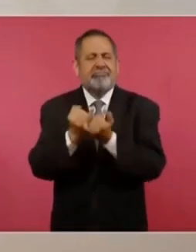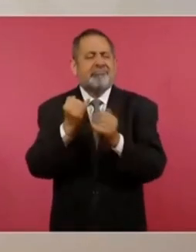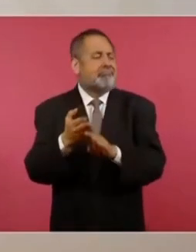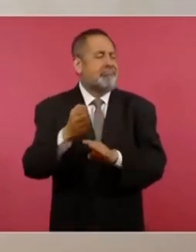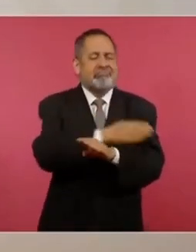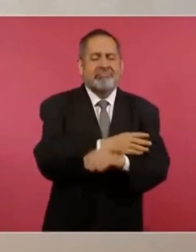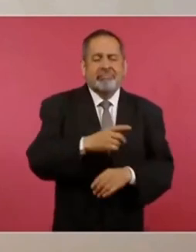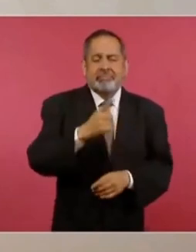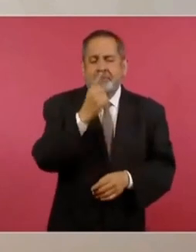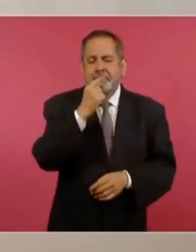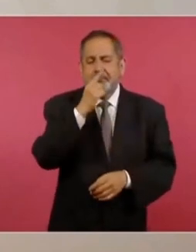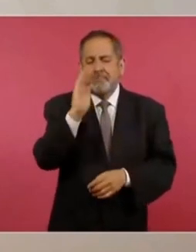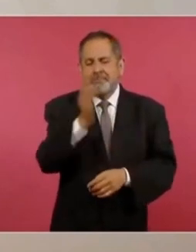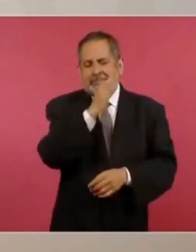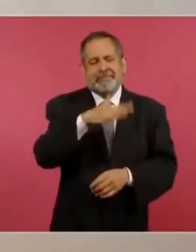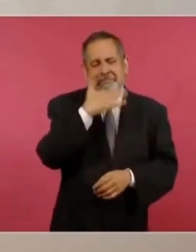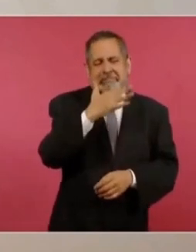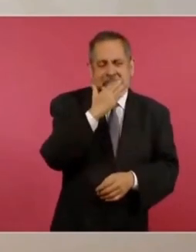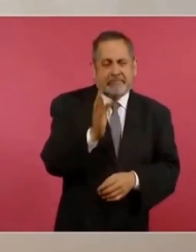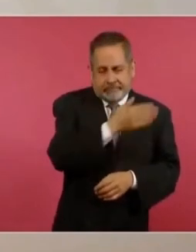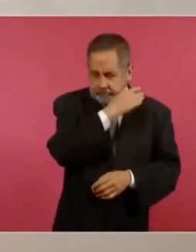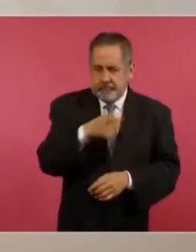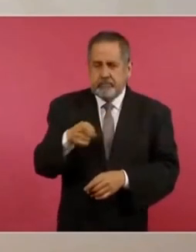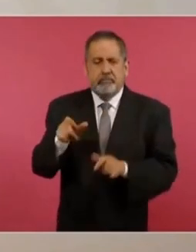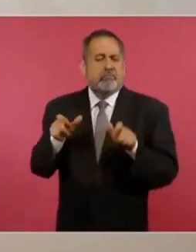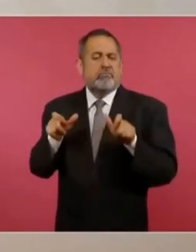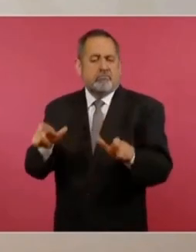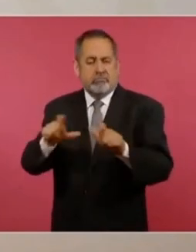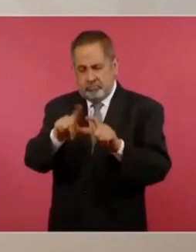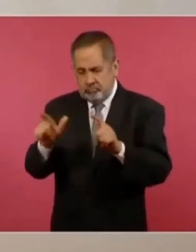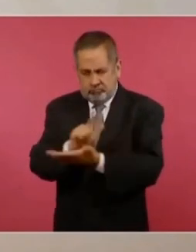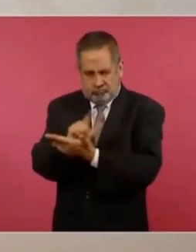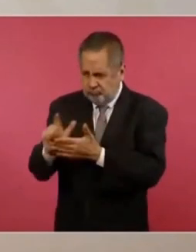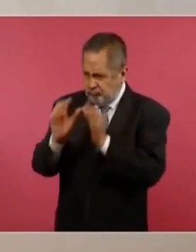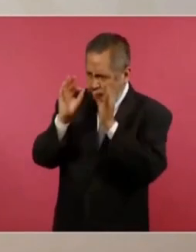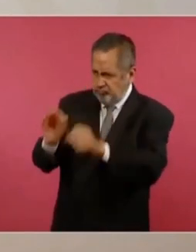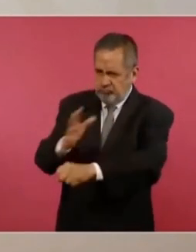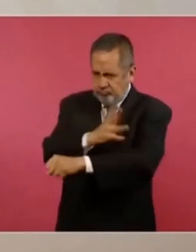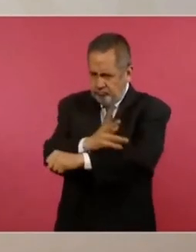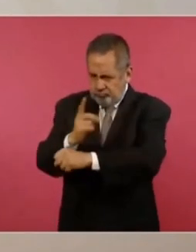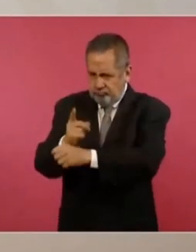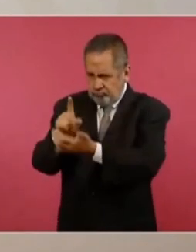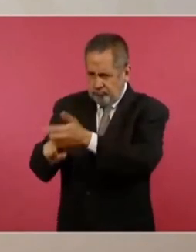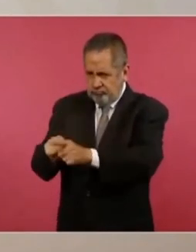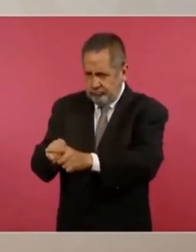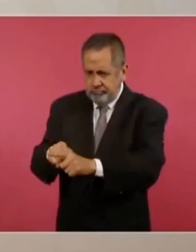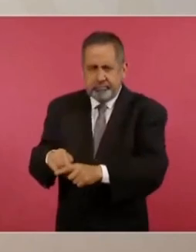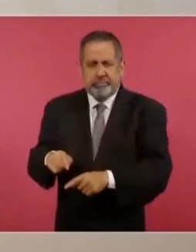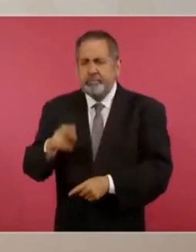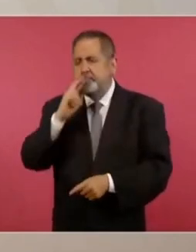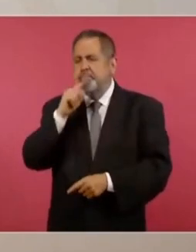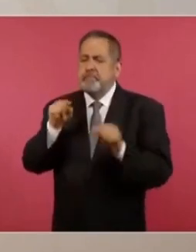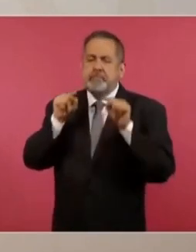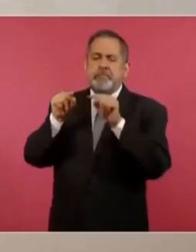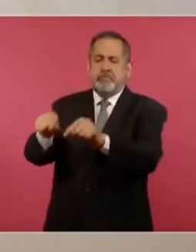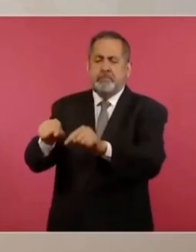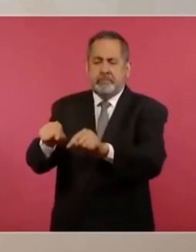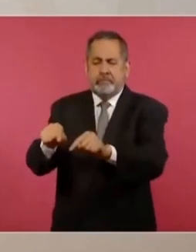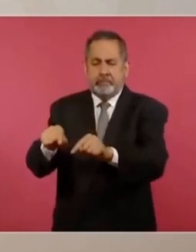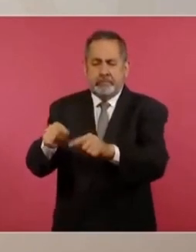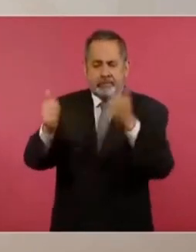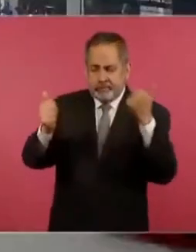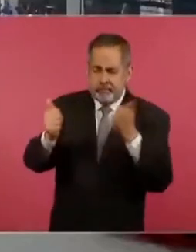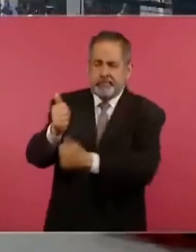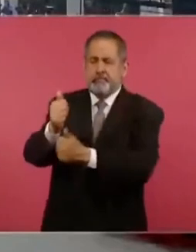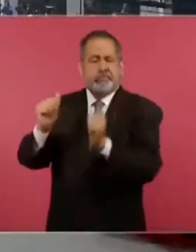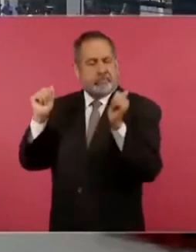los tiempos de Calderón con García Luna, vamos a dejar la Guardia Nacional General,